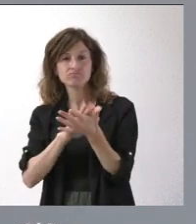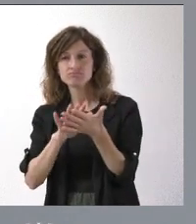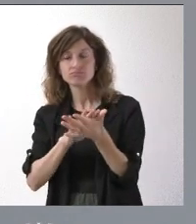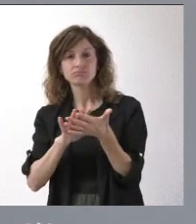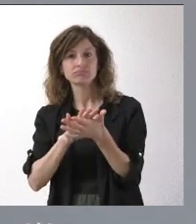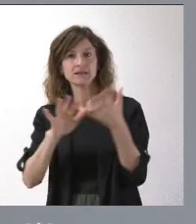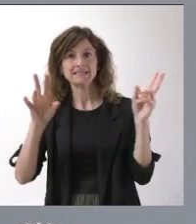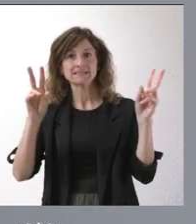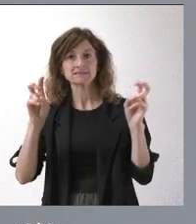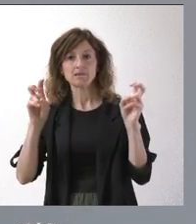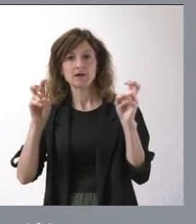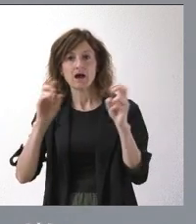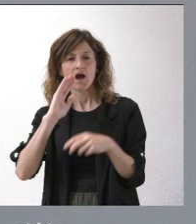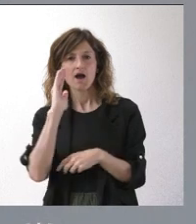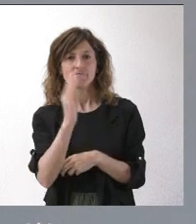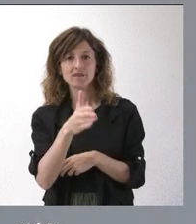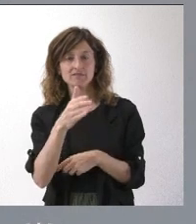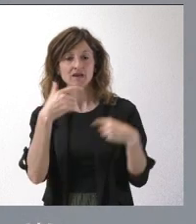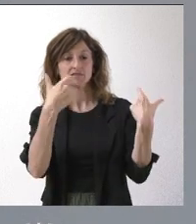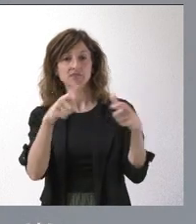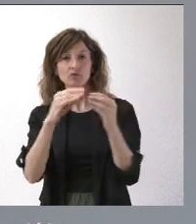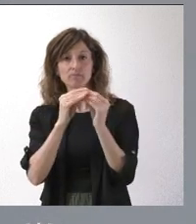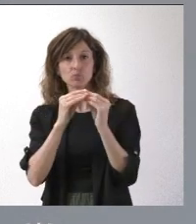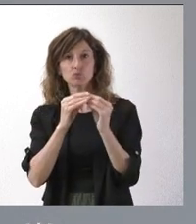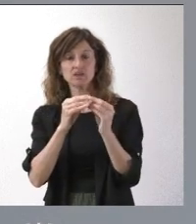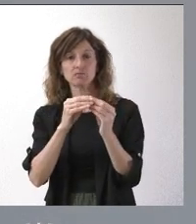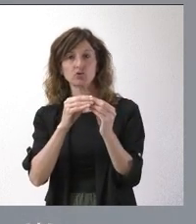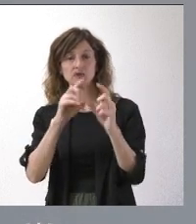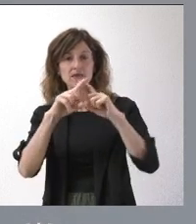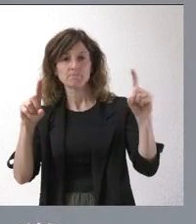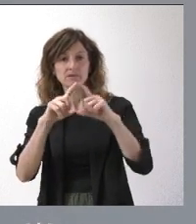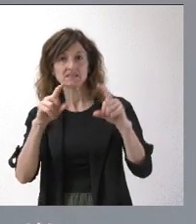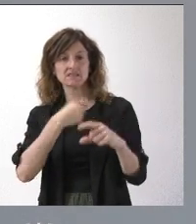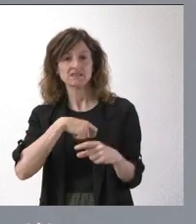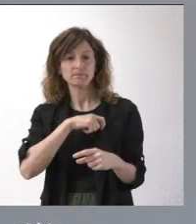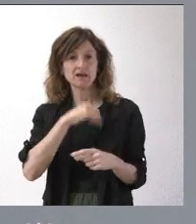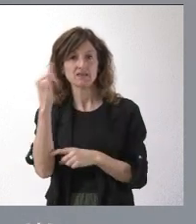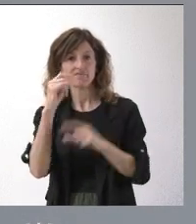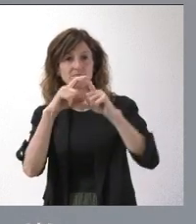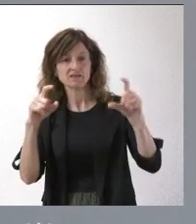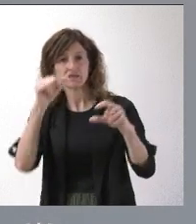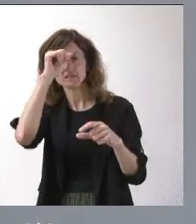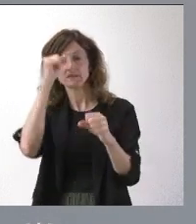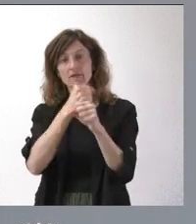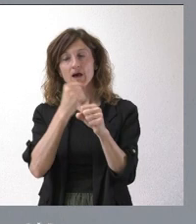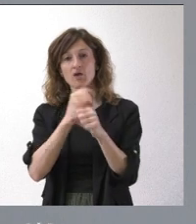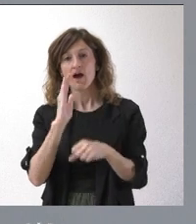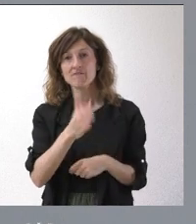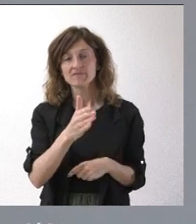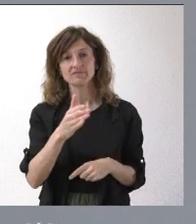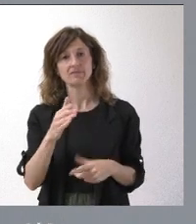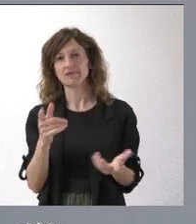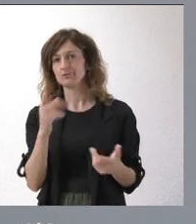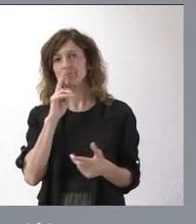suponga un perjuicio para los sectores productivos, para las empresas de España, para los empresarios, para los trabajadores, nos parece tremendamente